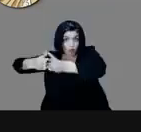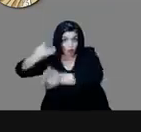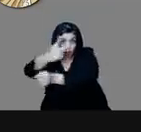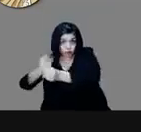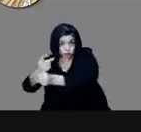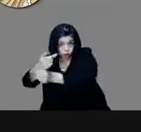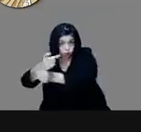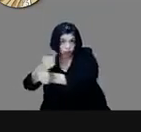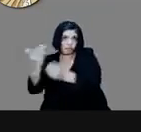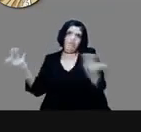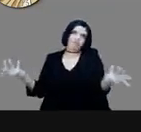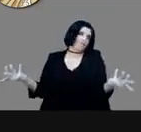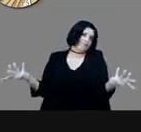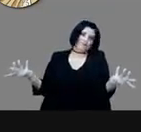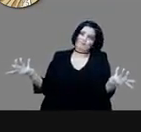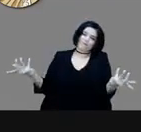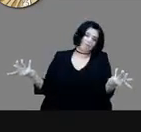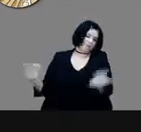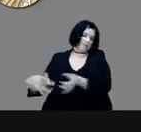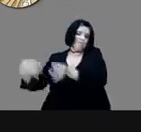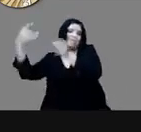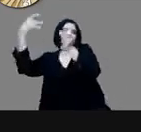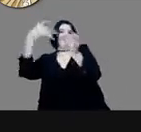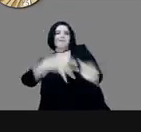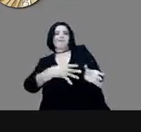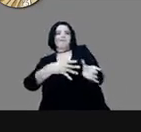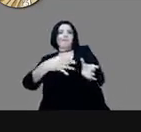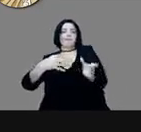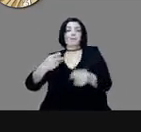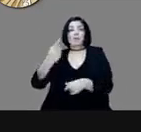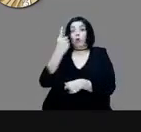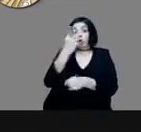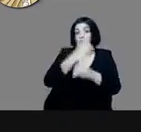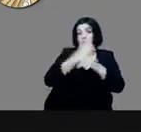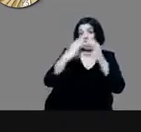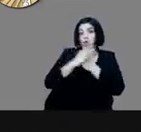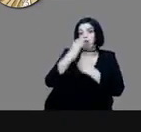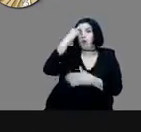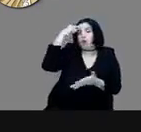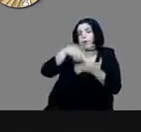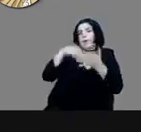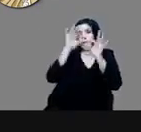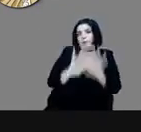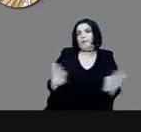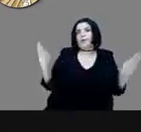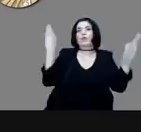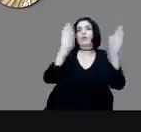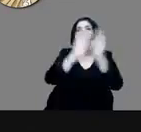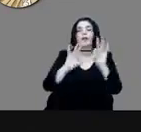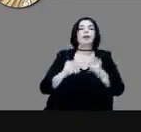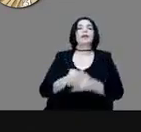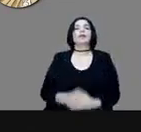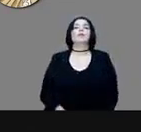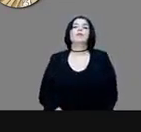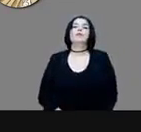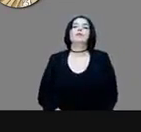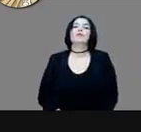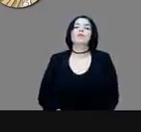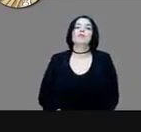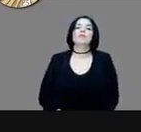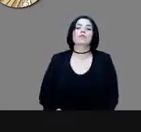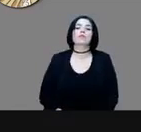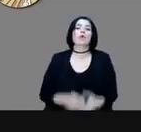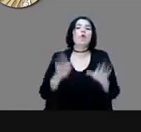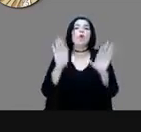ahí arriba. Un elemento que yo considero fundamental también como elemento